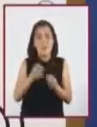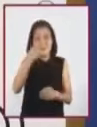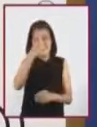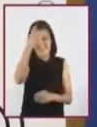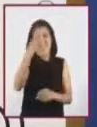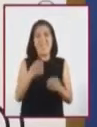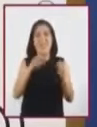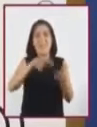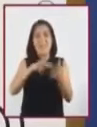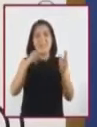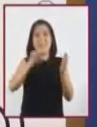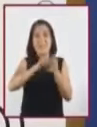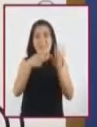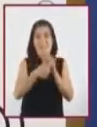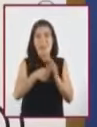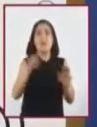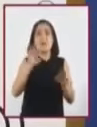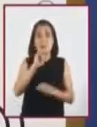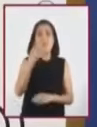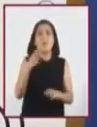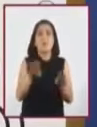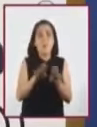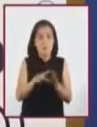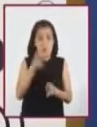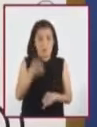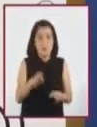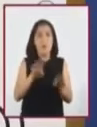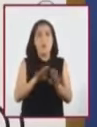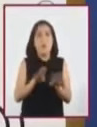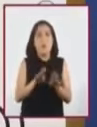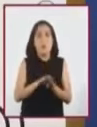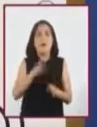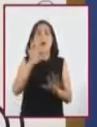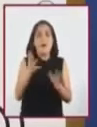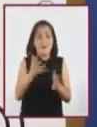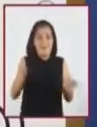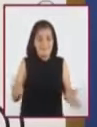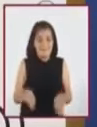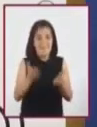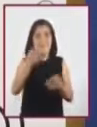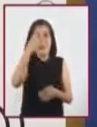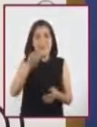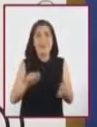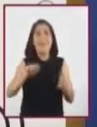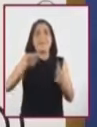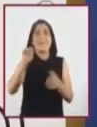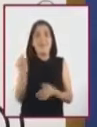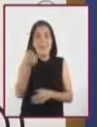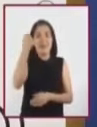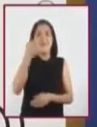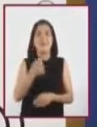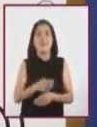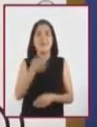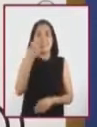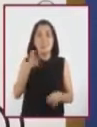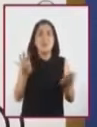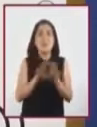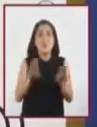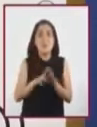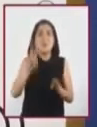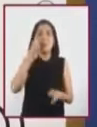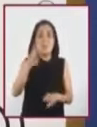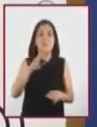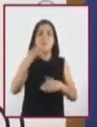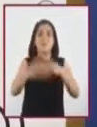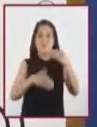innovación técnica, por primitiva que parezca, implicó en su momento un avance técnico, por lo que tendremos un recorrido